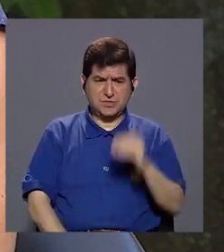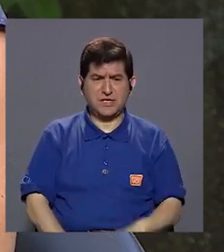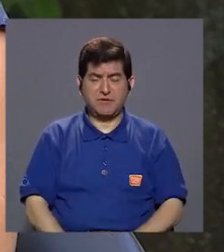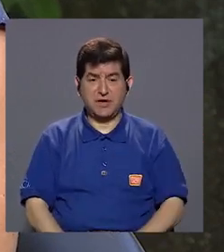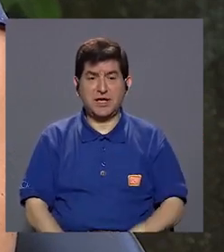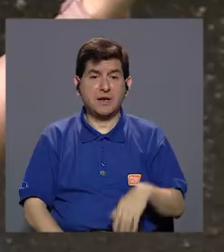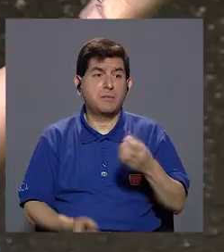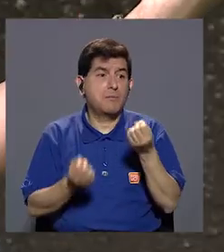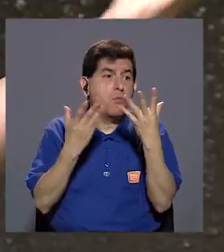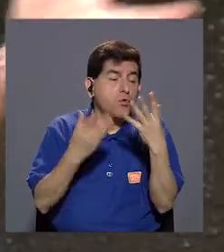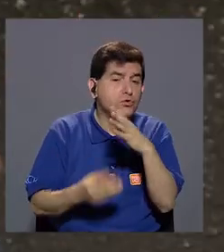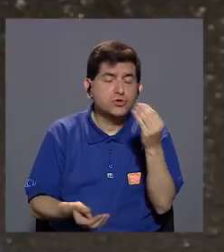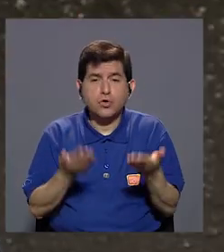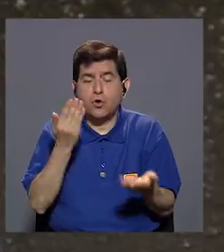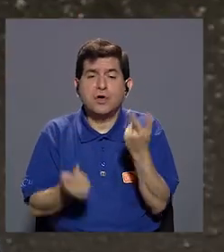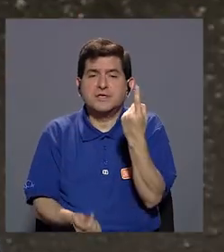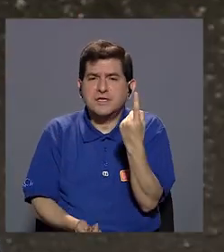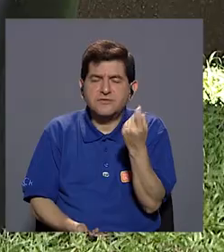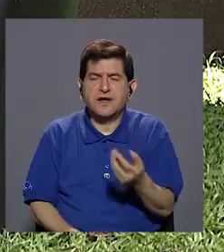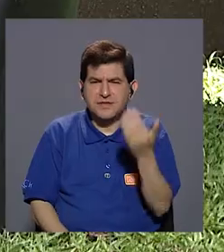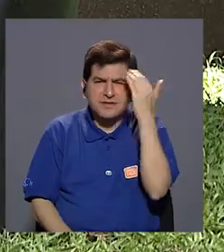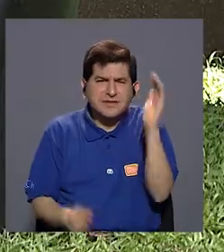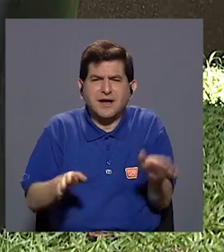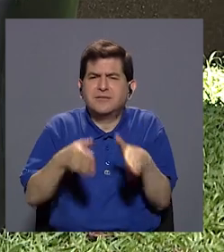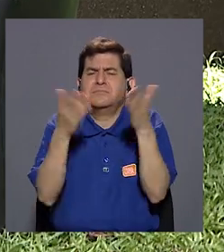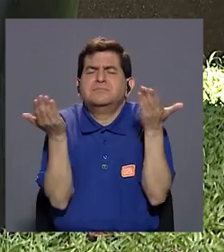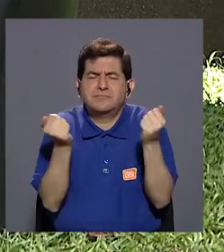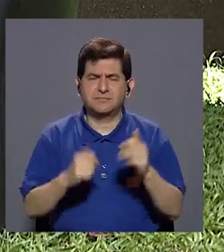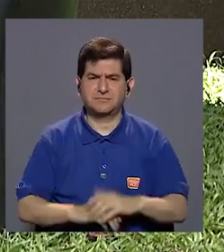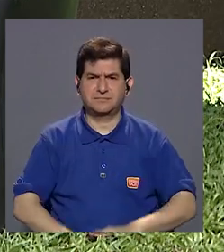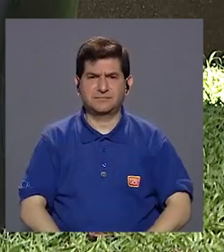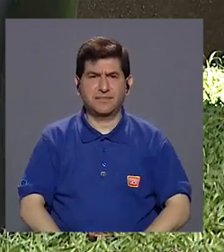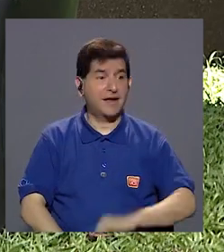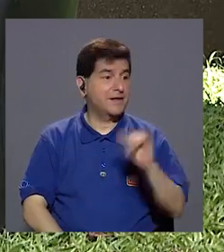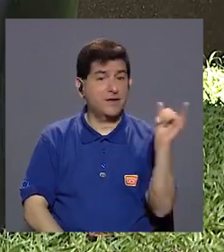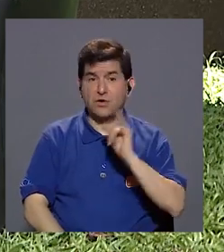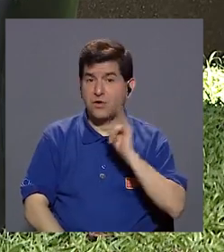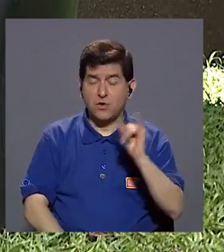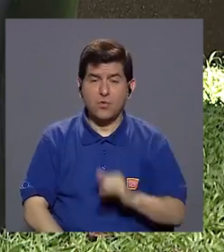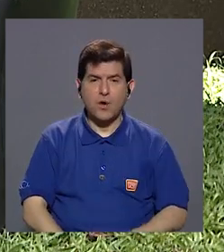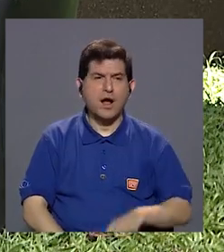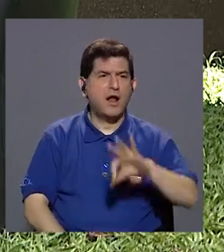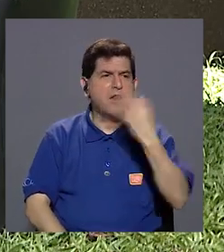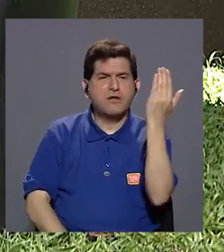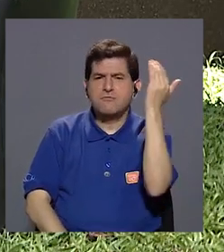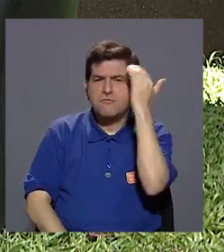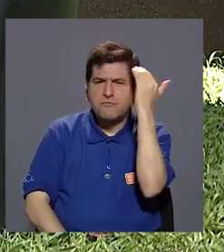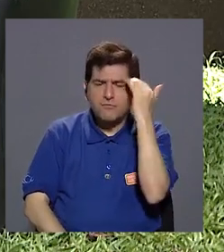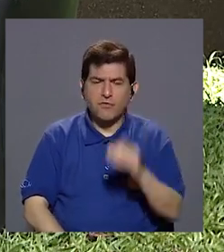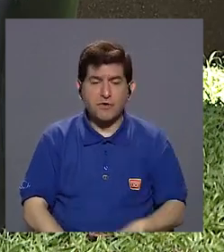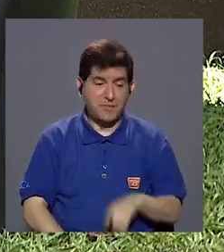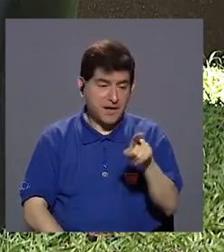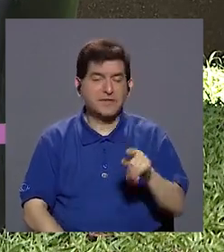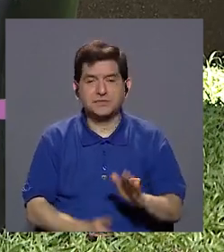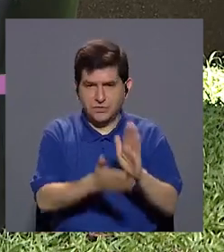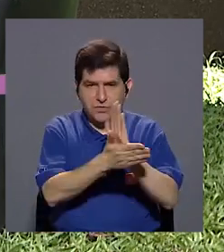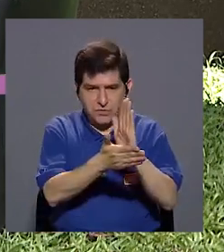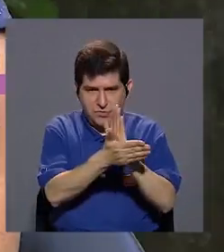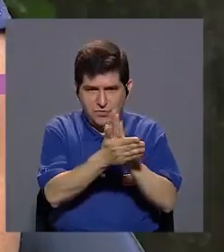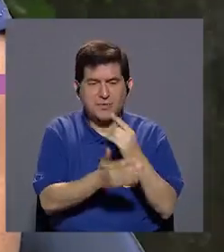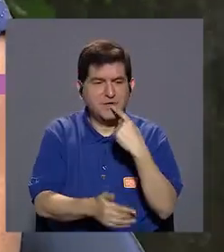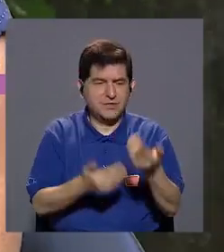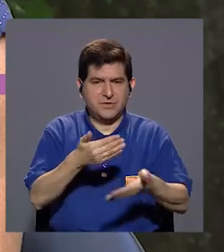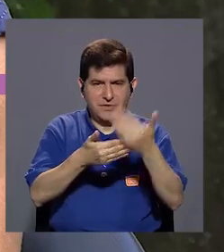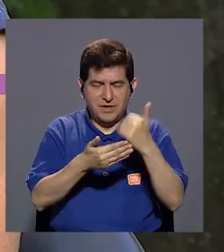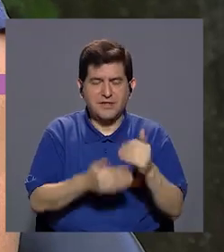demasiado o más bien que ya le hace falta vacuna? Sí, igual, bueno, una forma de saberlo es con la titulación, como te mencionaba antes,